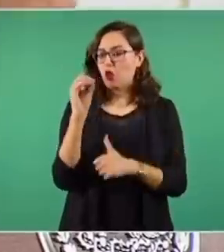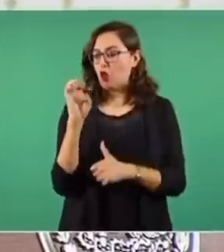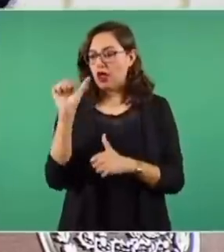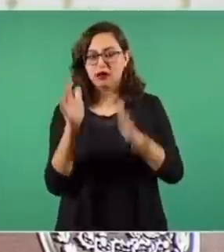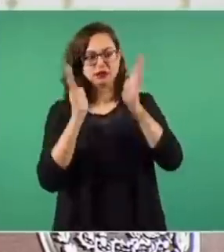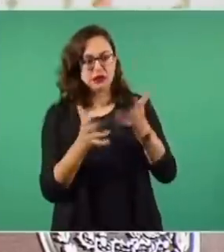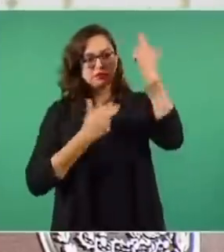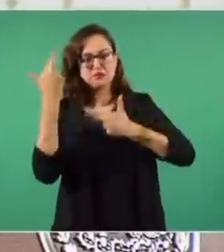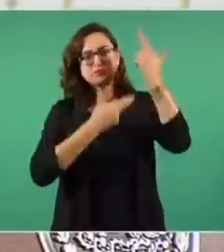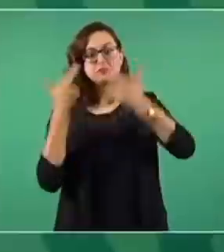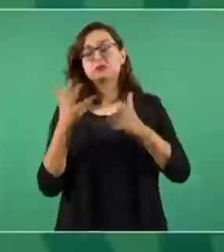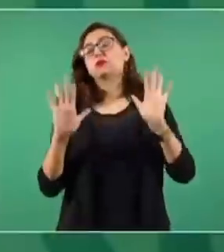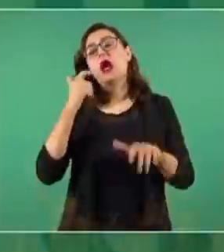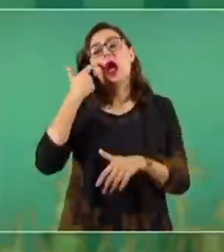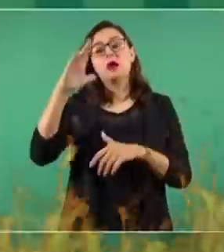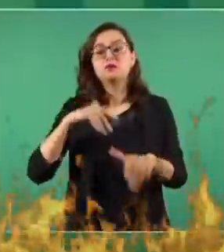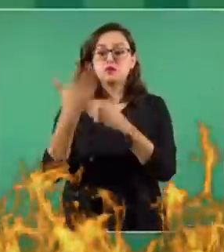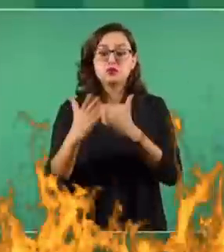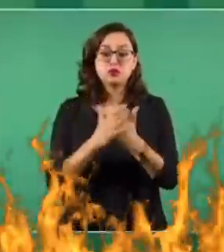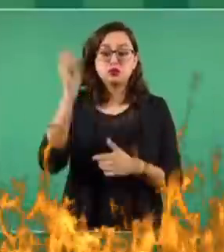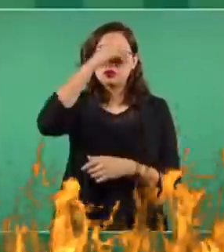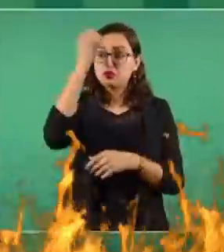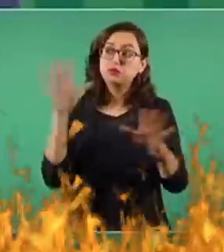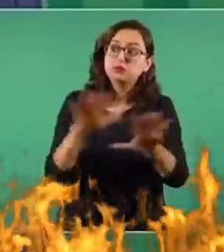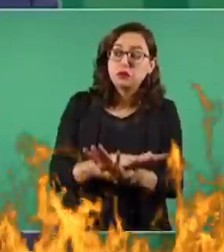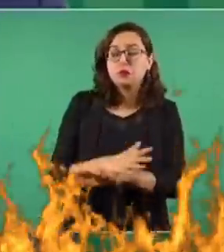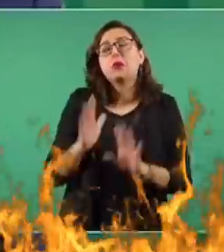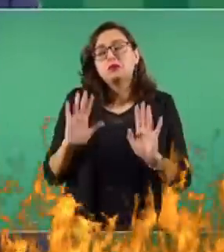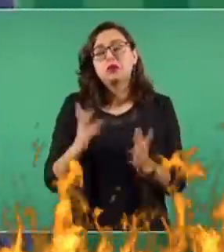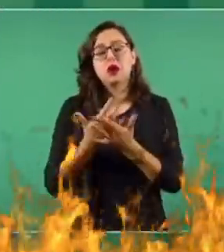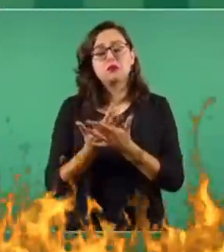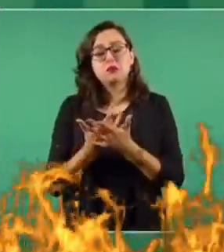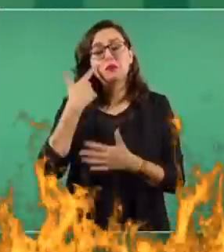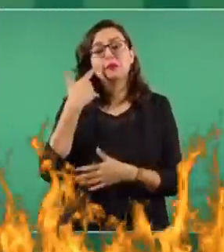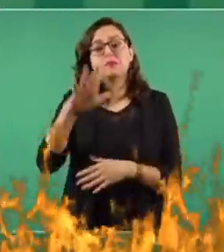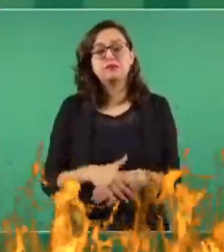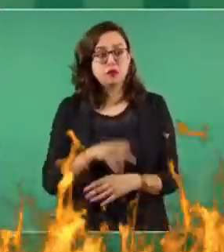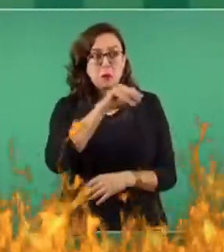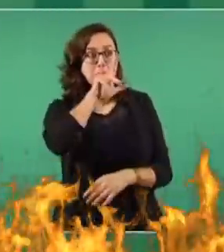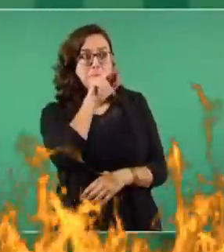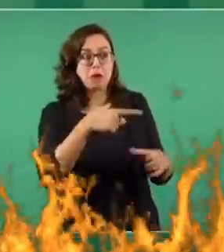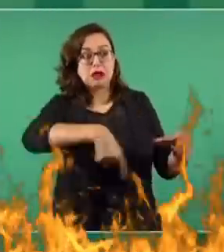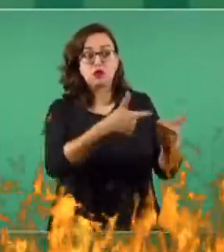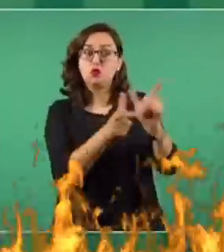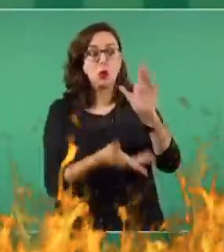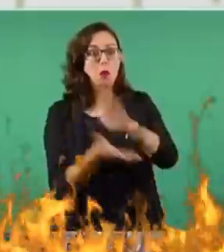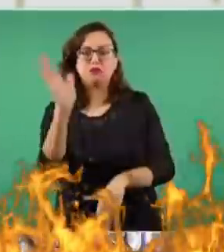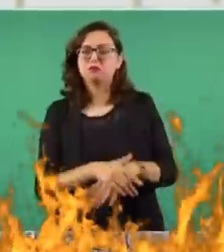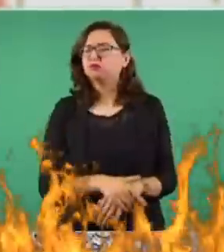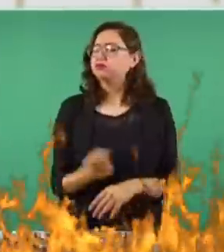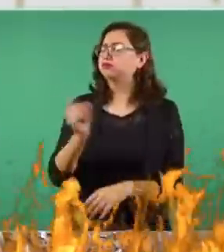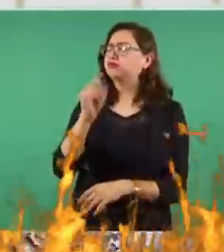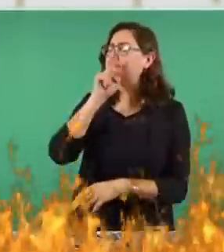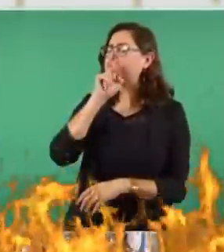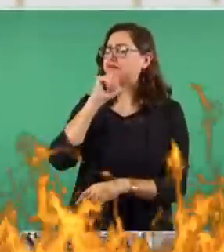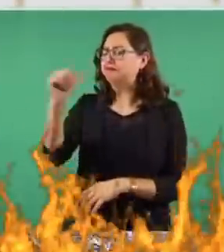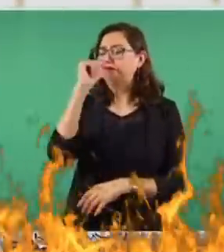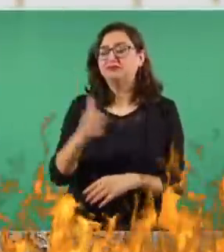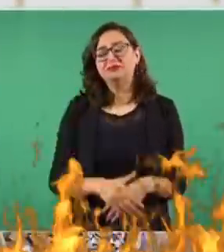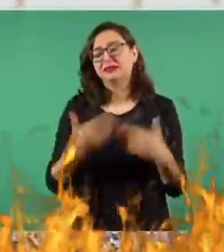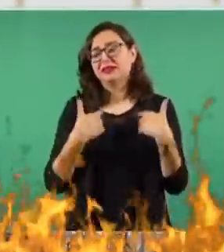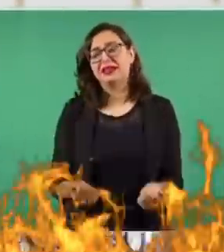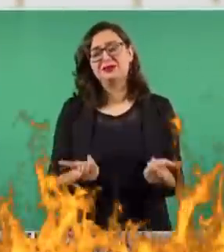Entonces si cambian, pues ya veríamos. No le preocupa que vayan. No, no, para nada. Los entiendo, están muy desesperados. Porque se unieron todos.